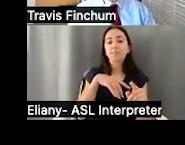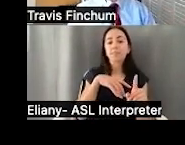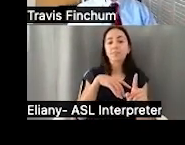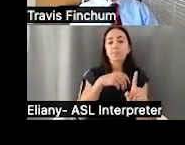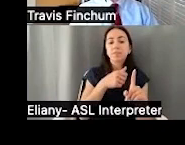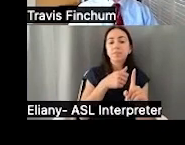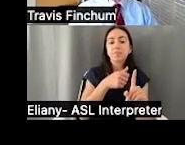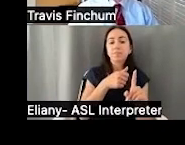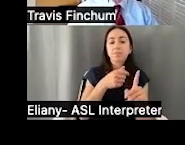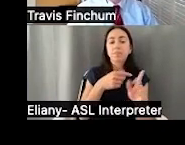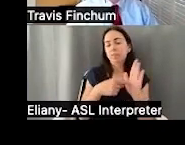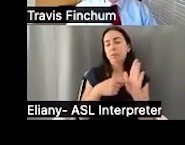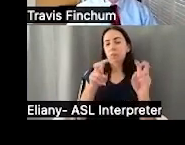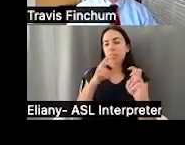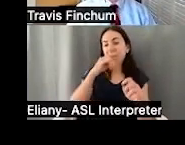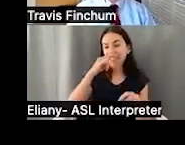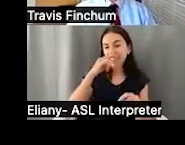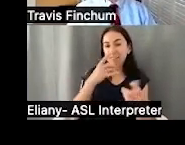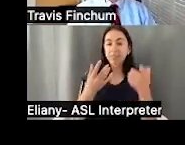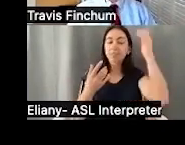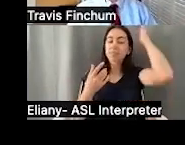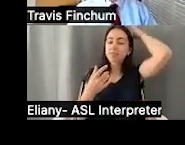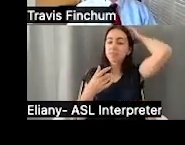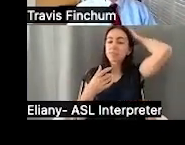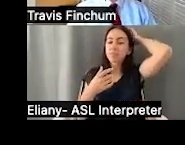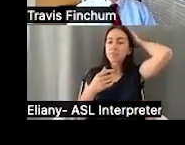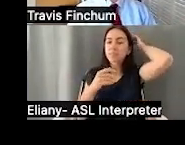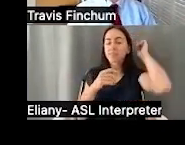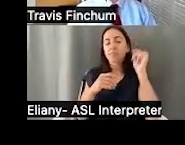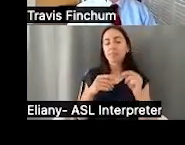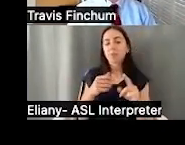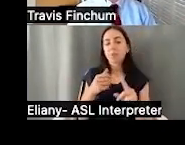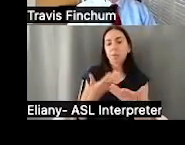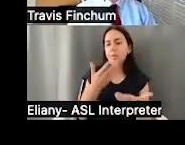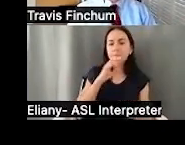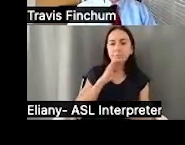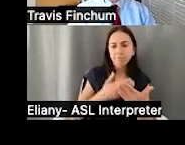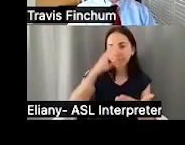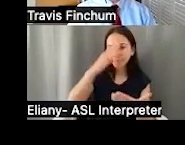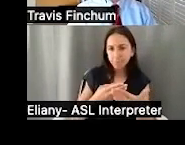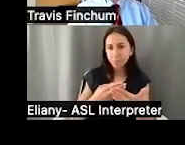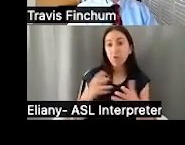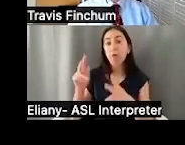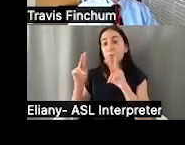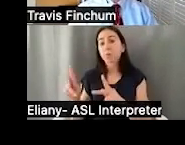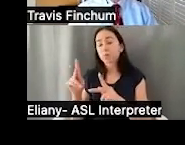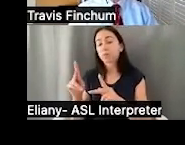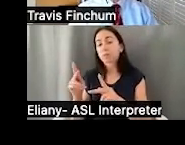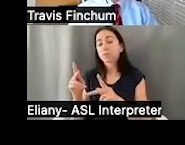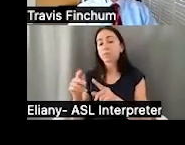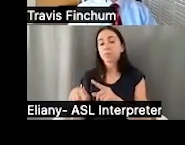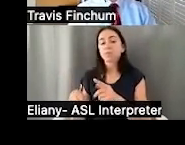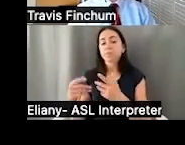sistema, en donde el niño, como se diría, no tiene que ser un menor de edad, pero es un hijo o hija de un